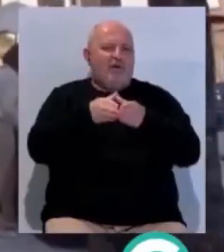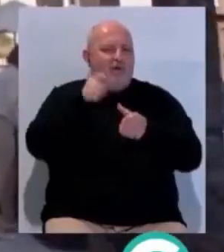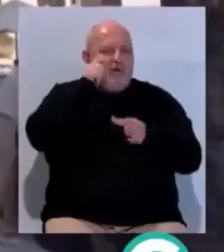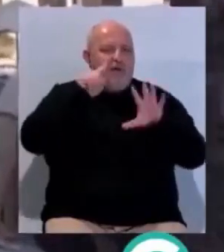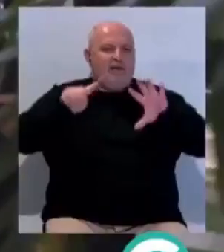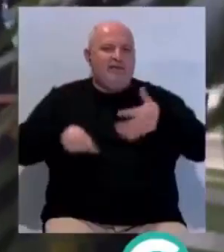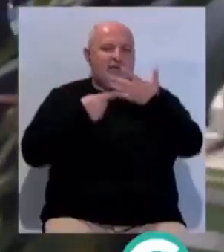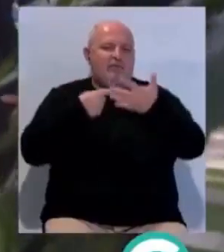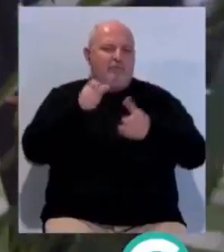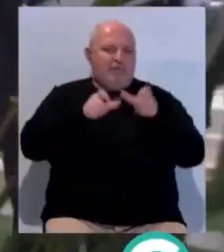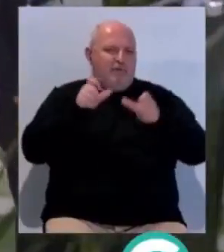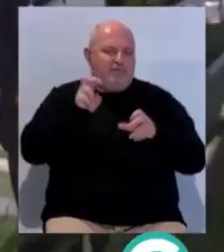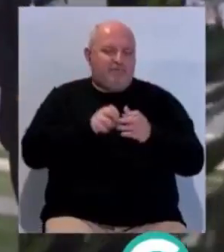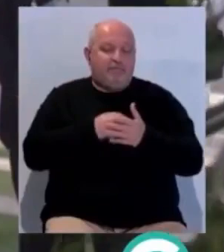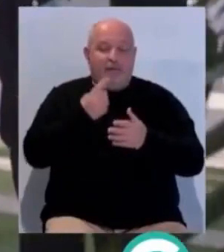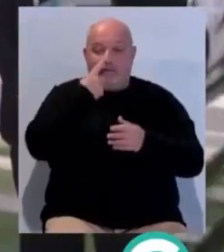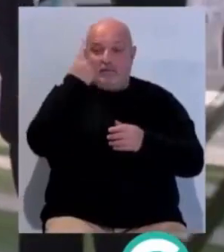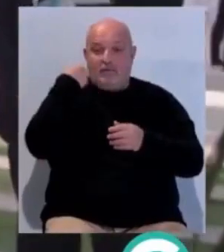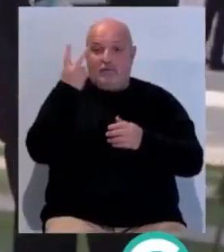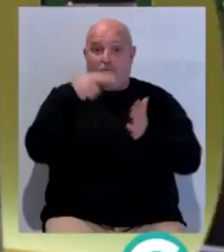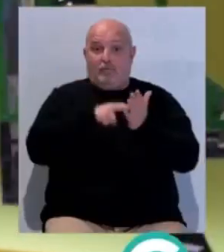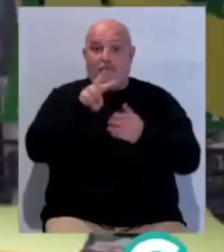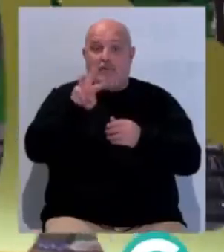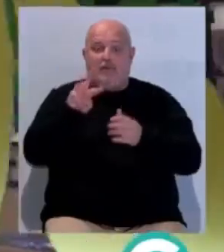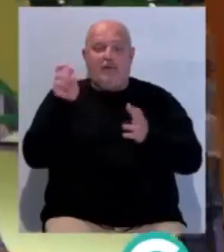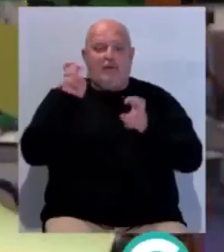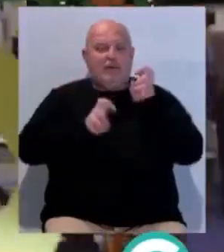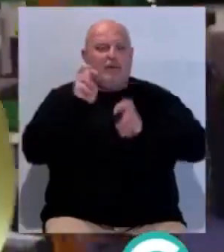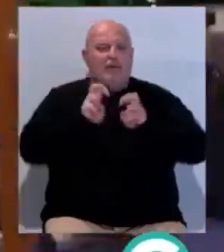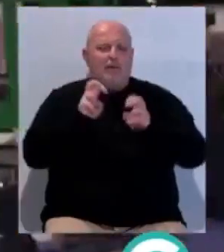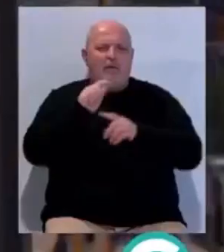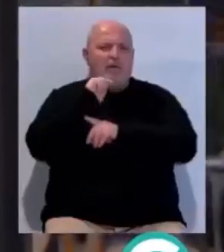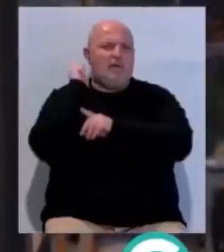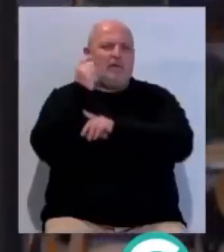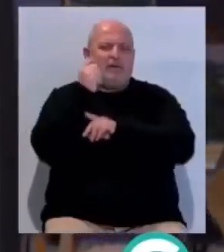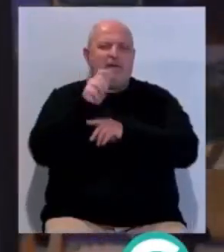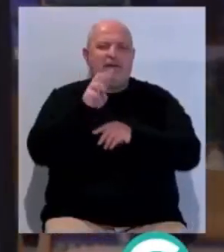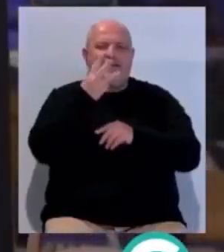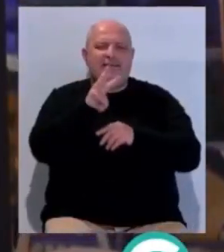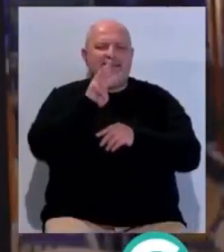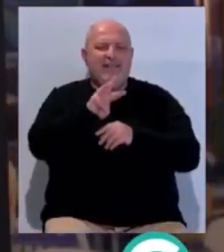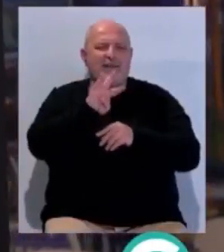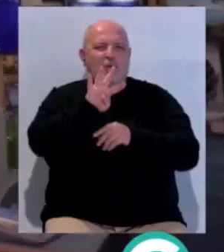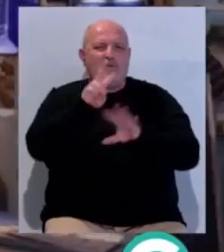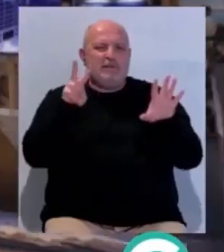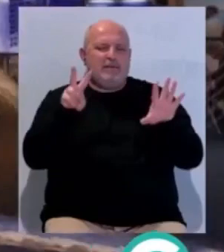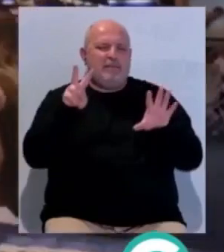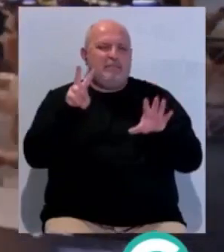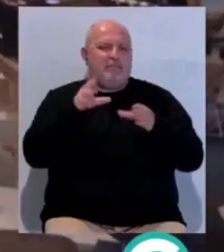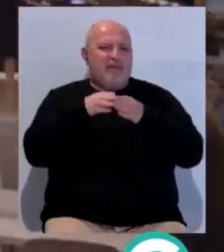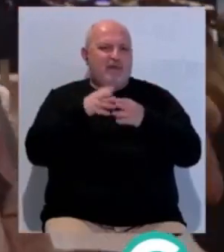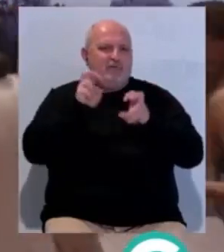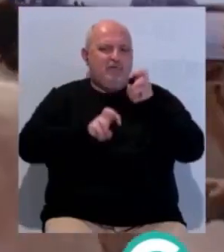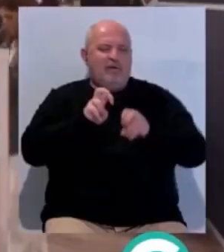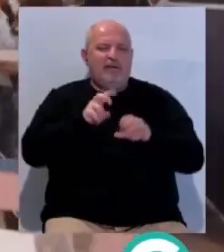sexto en pasajeros. El pasado año 2023 alcanzó un récord histórico con 347 escalas